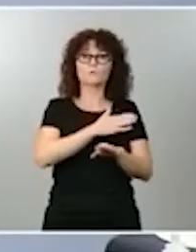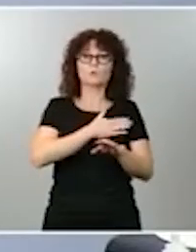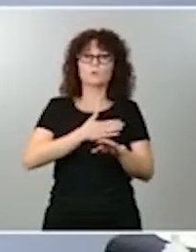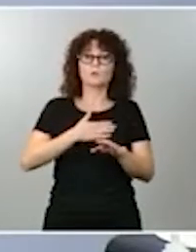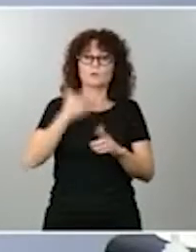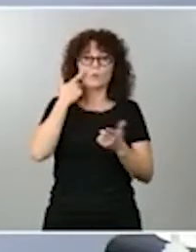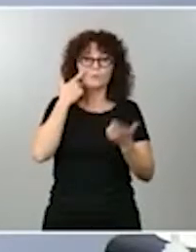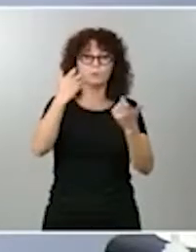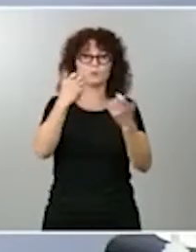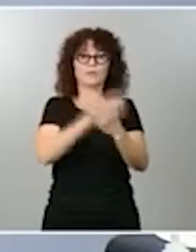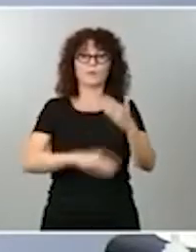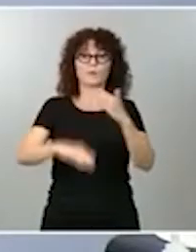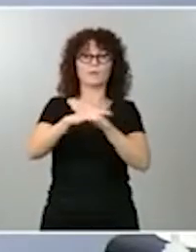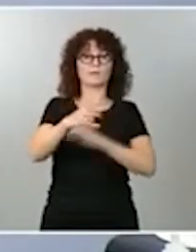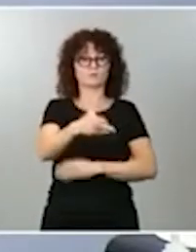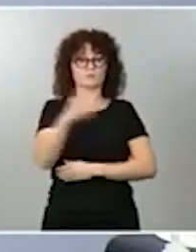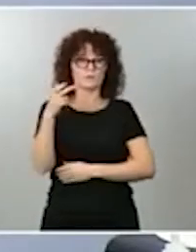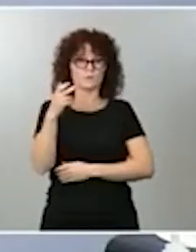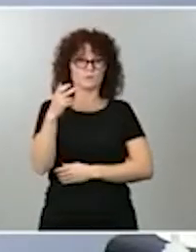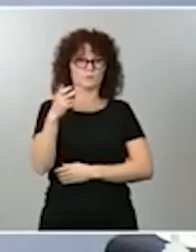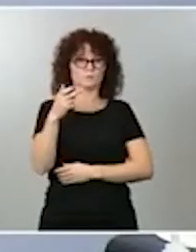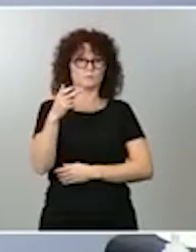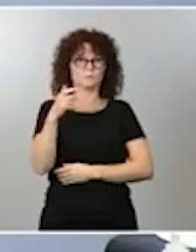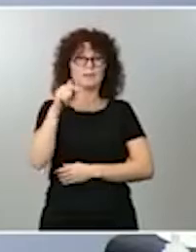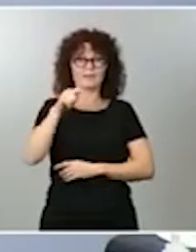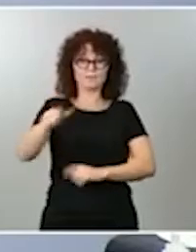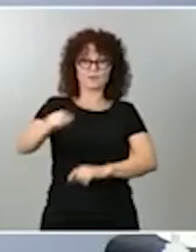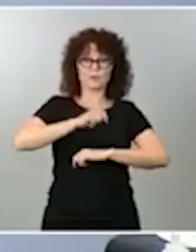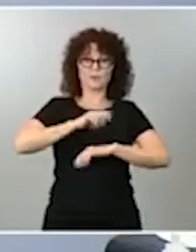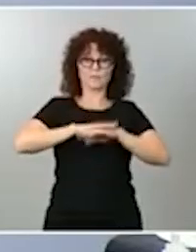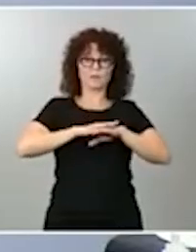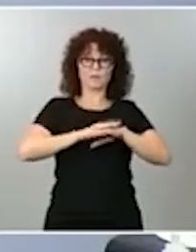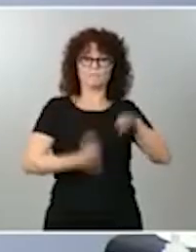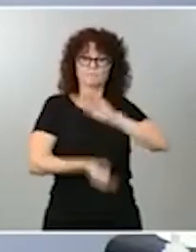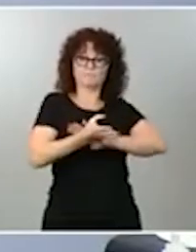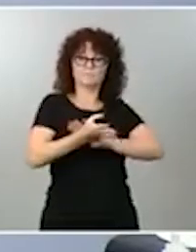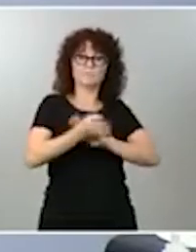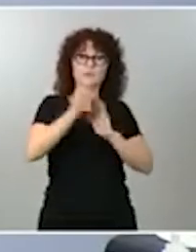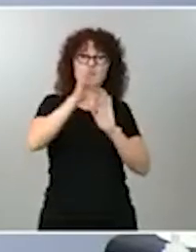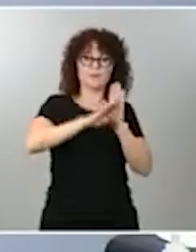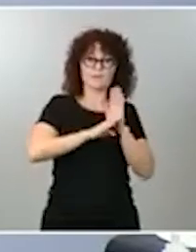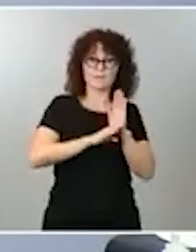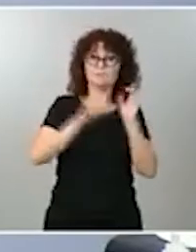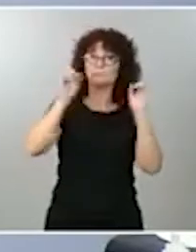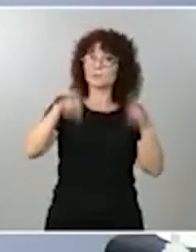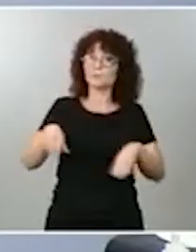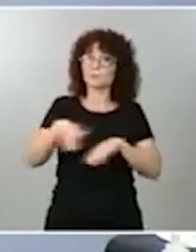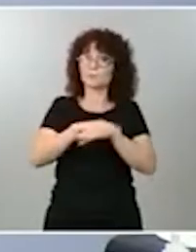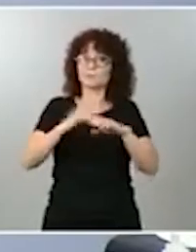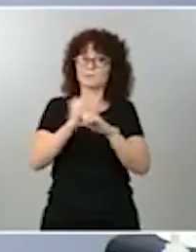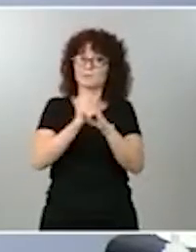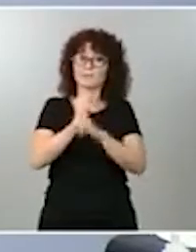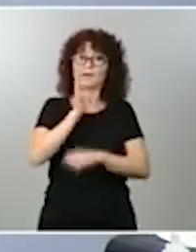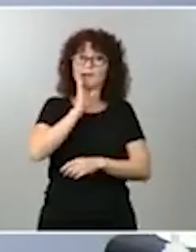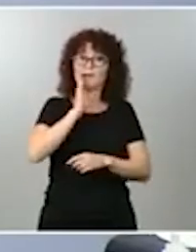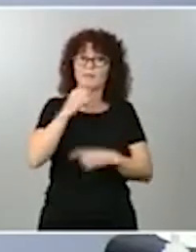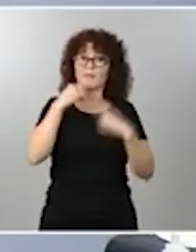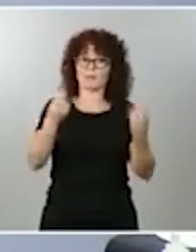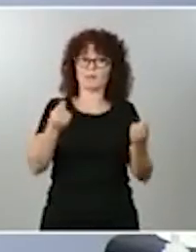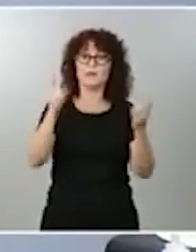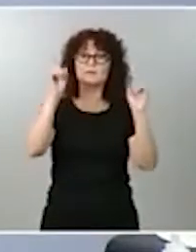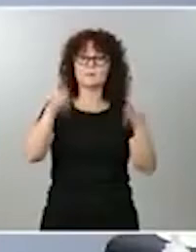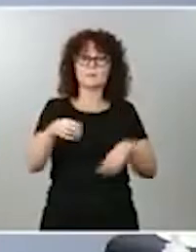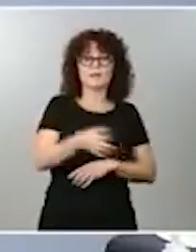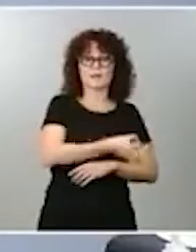motivo principal que nos mueve a tomar todas estas medidas, pero, como decía también la ministra de Trabajo, es también una cuestión de eficacia y de eficiencia